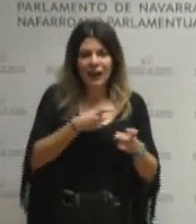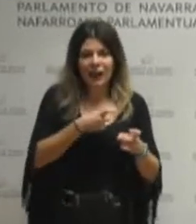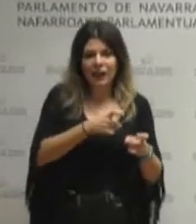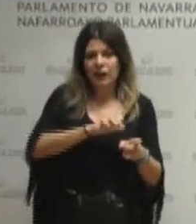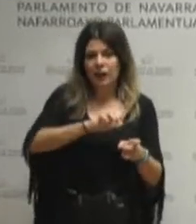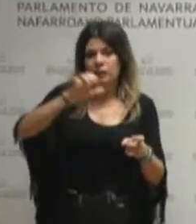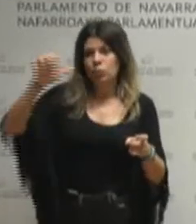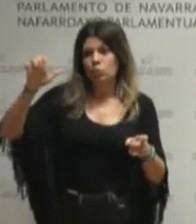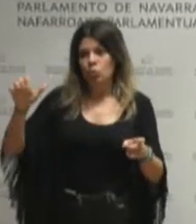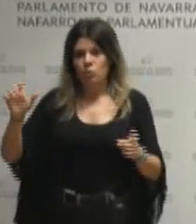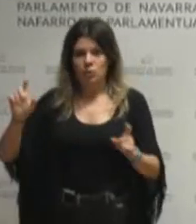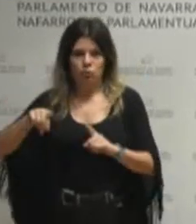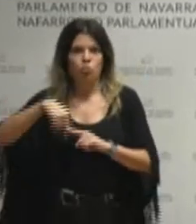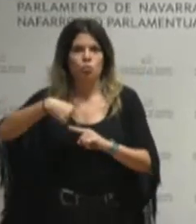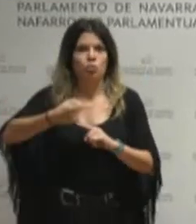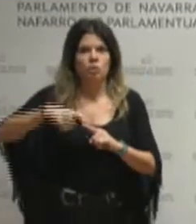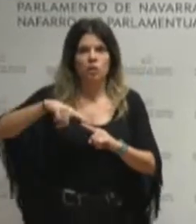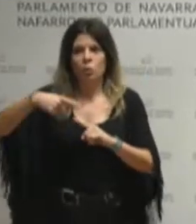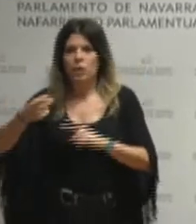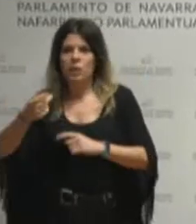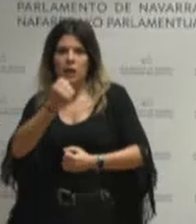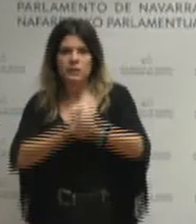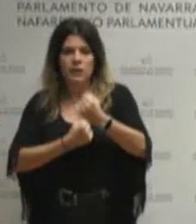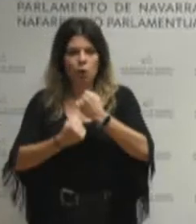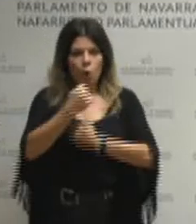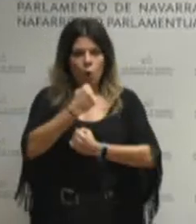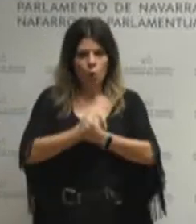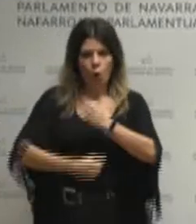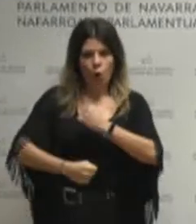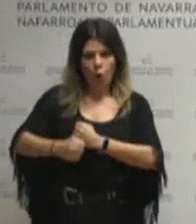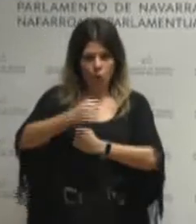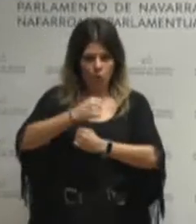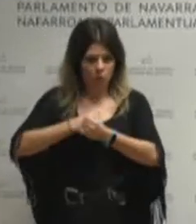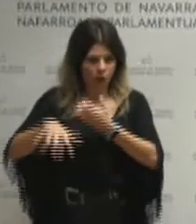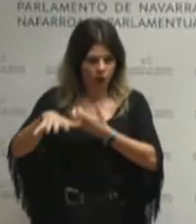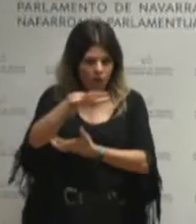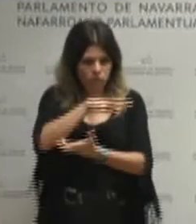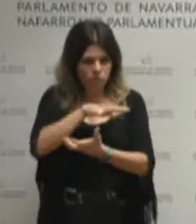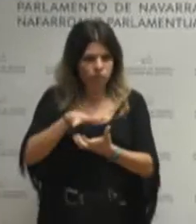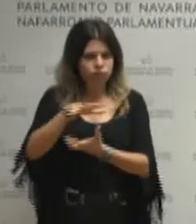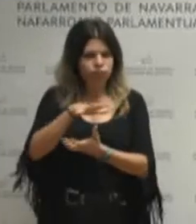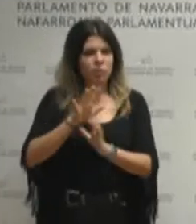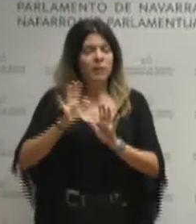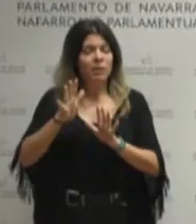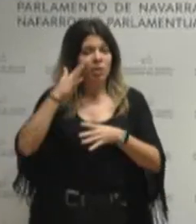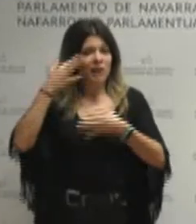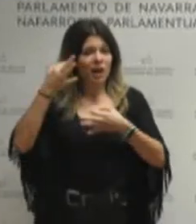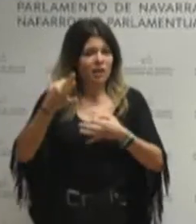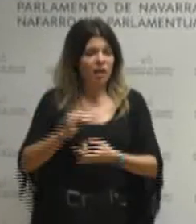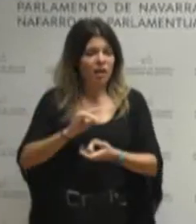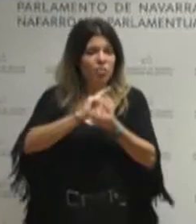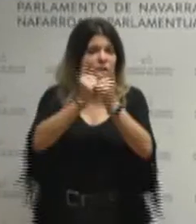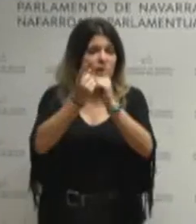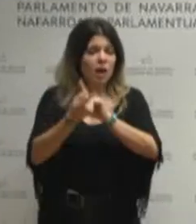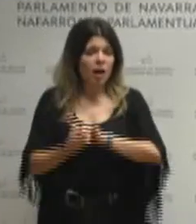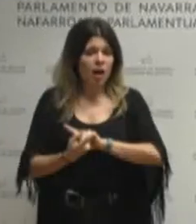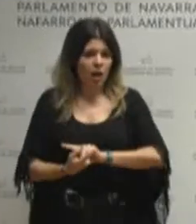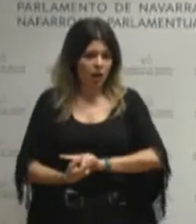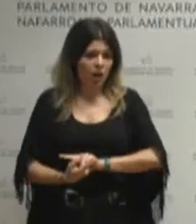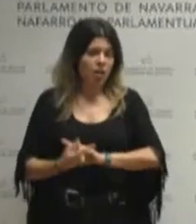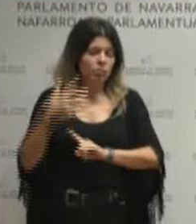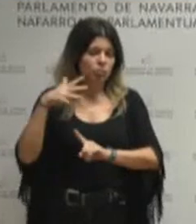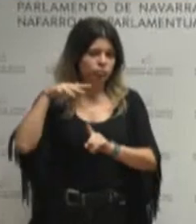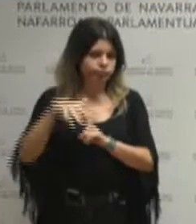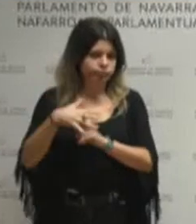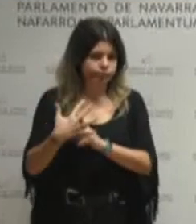ekarri dituen ondorio sozial eta ekonomikoekin. Baina realitatea da, arro aldaketa baten aurrean gaudela, begien aurrean